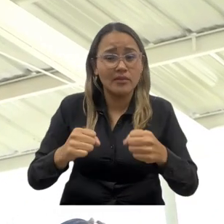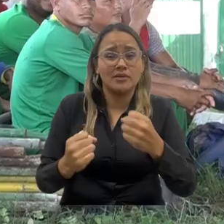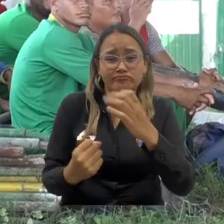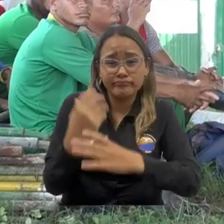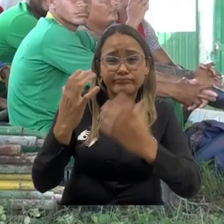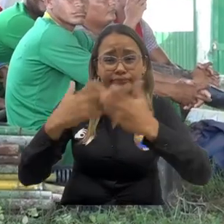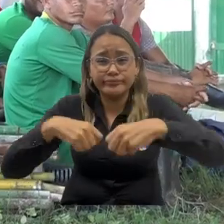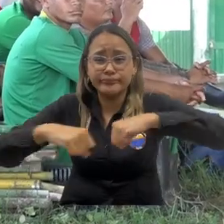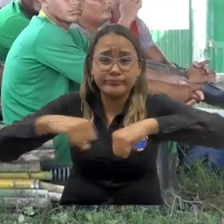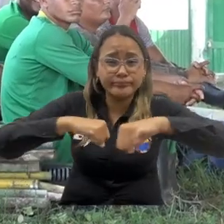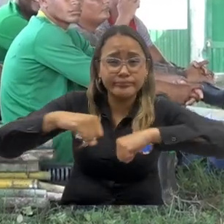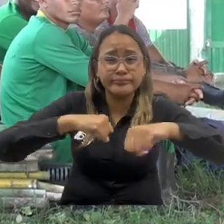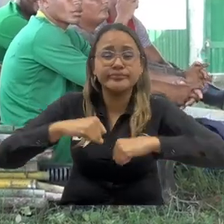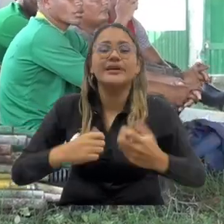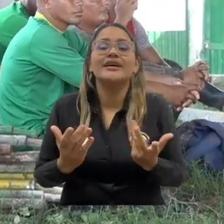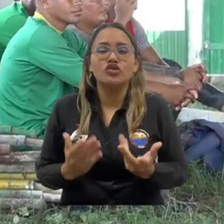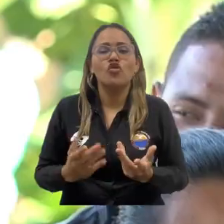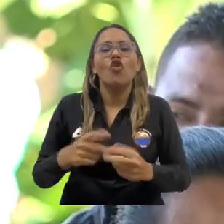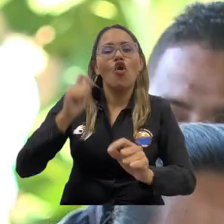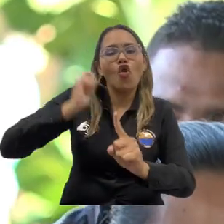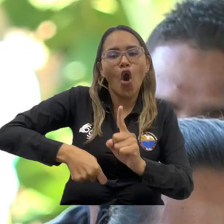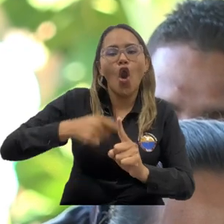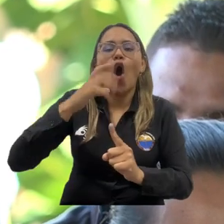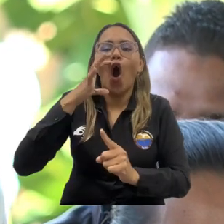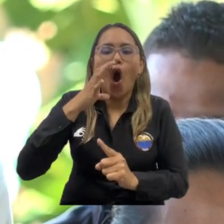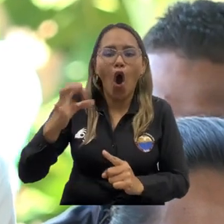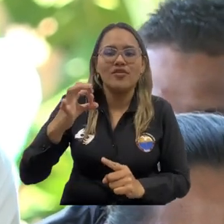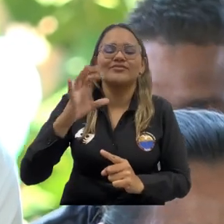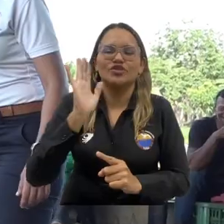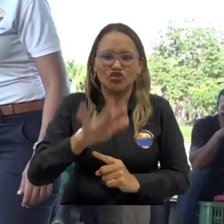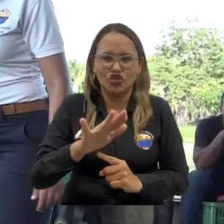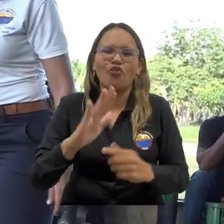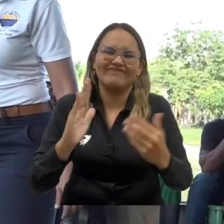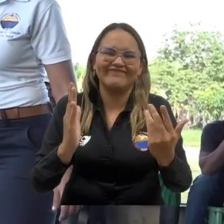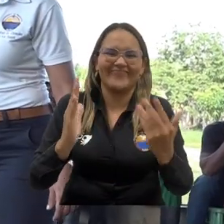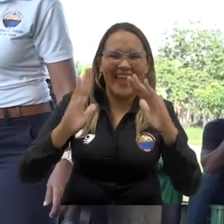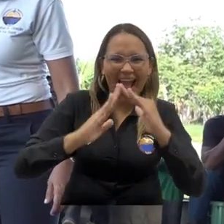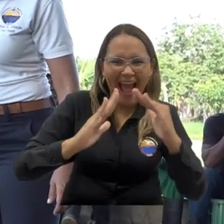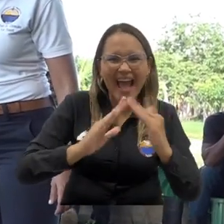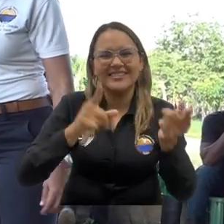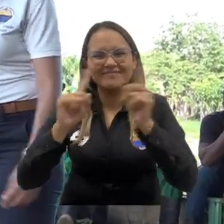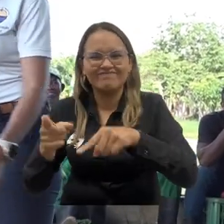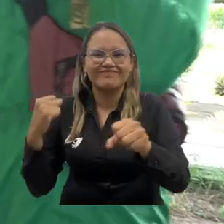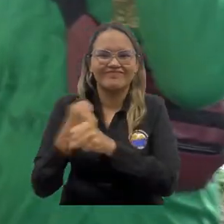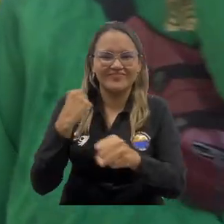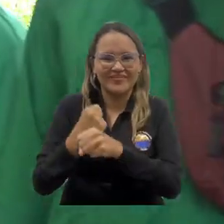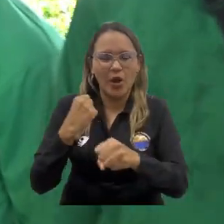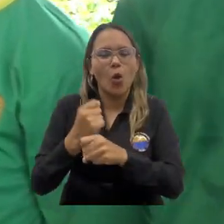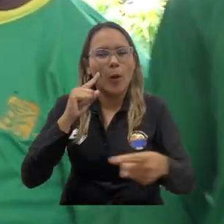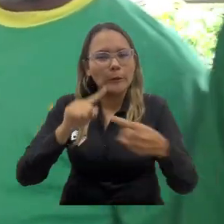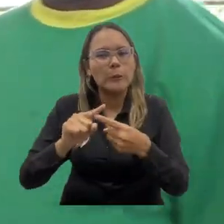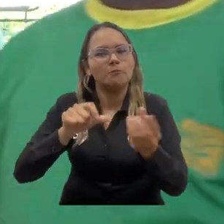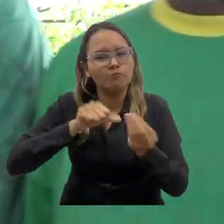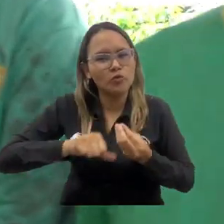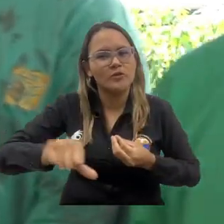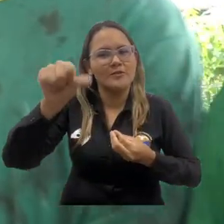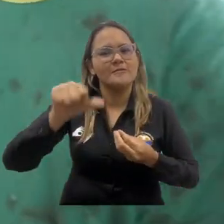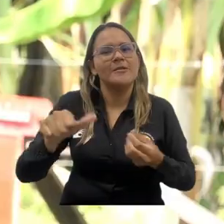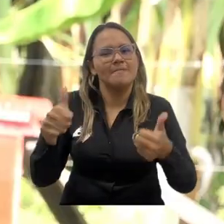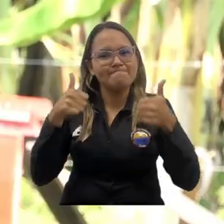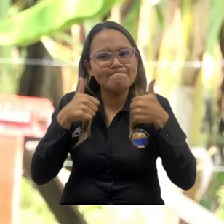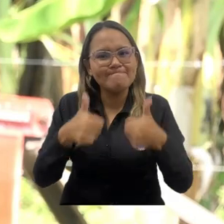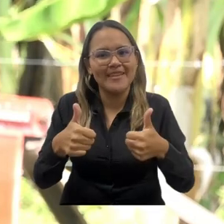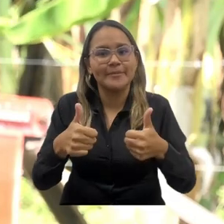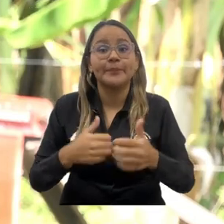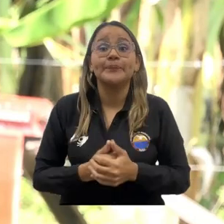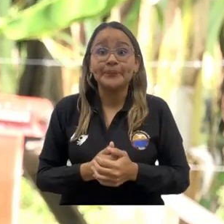productivo, el rol del hombre en el campo y en el hogar, entendiendo la educación como herramienta para el desarrollo, la sostenibilidad y el bienestar.